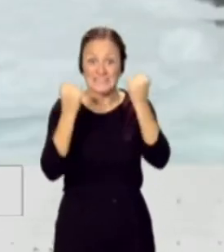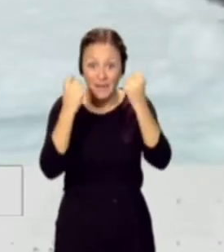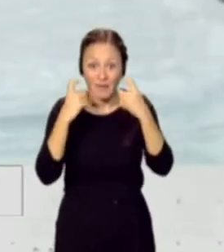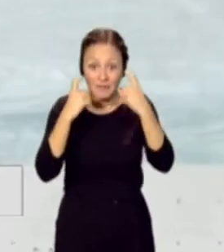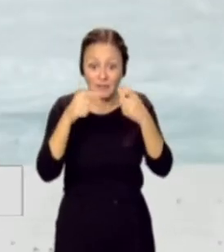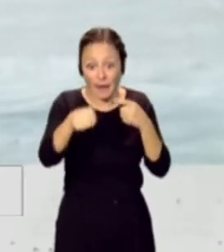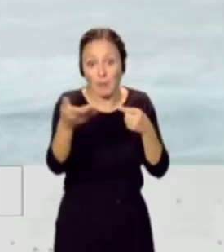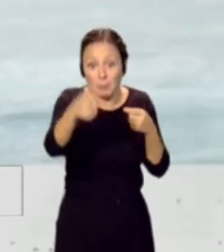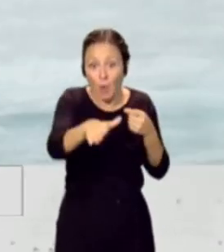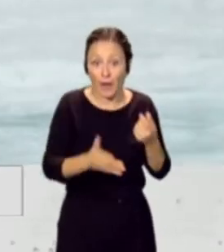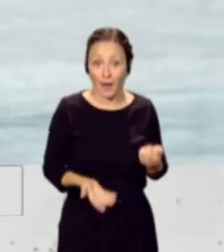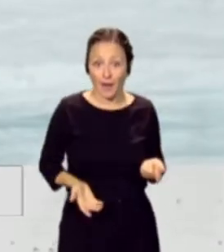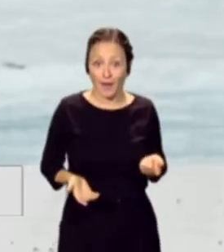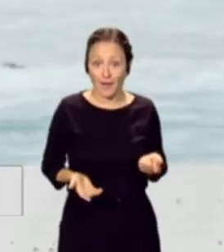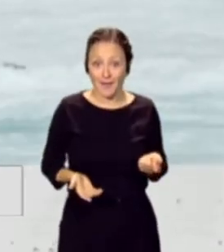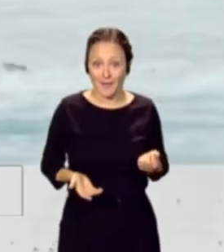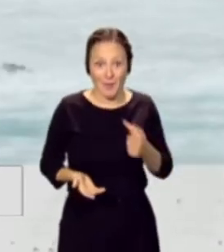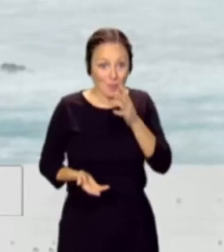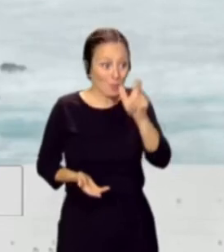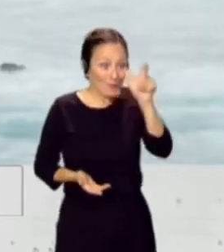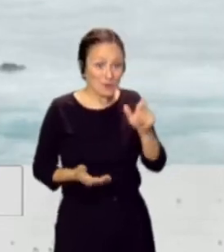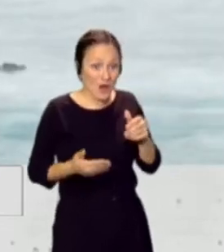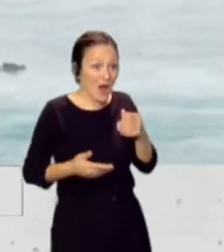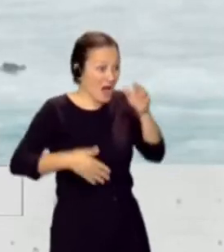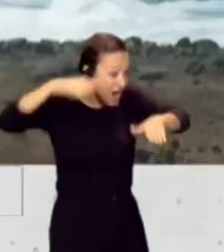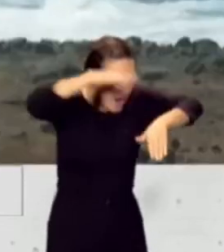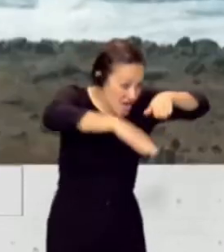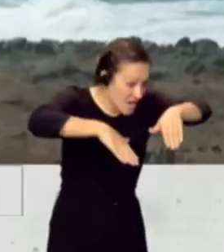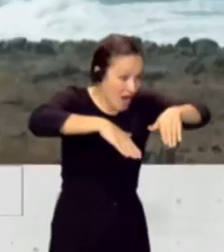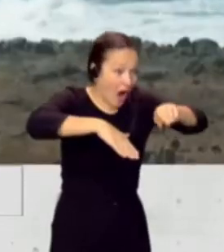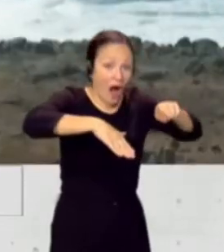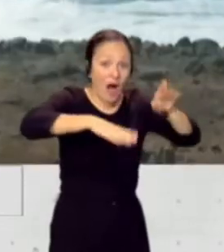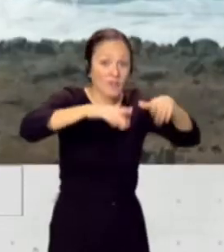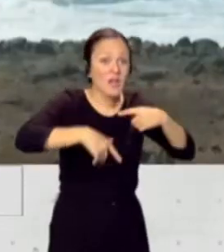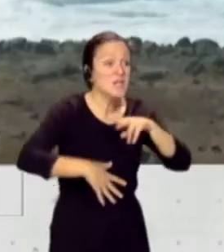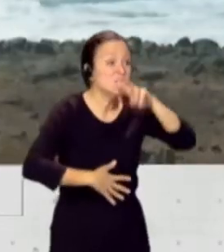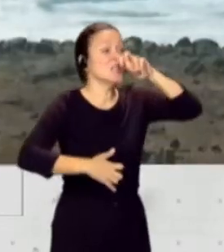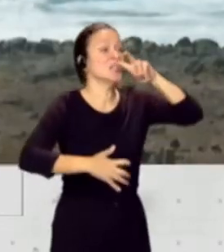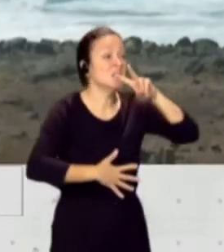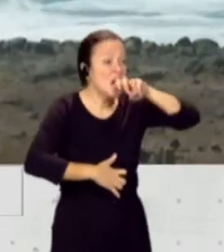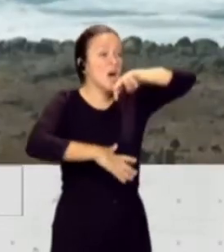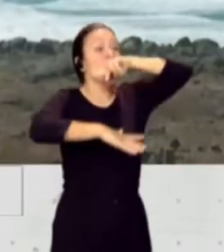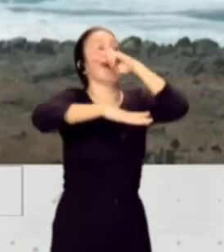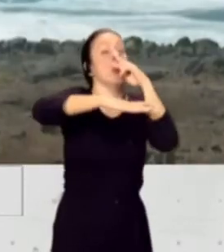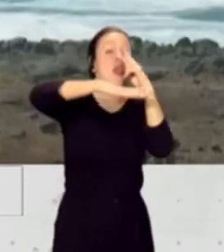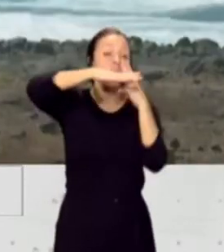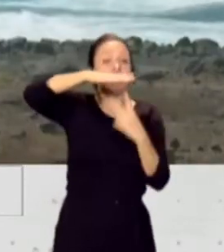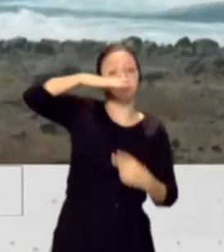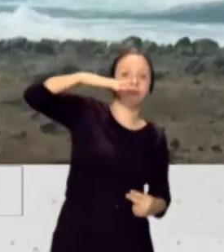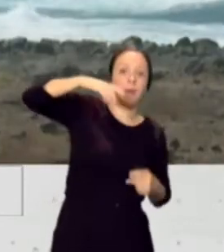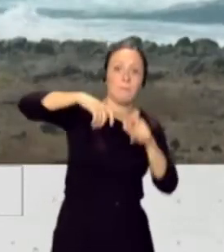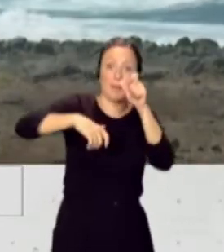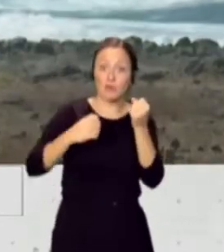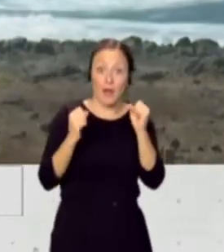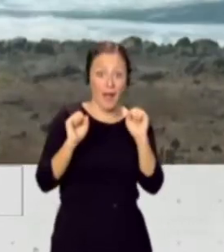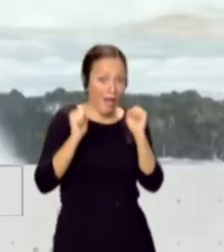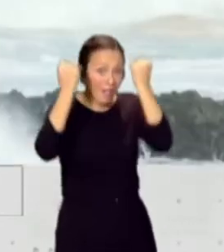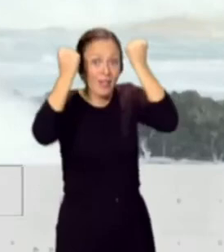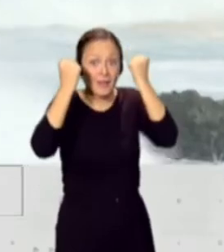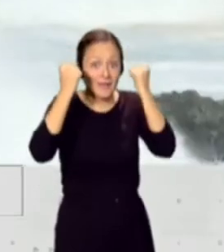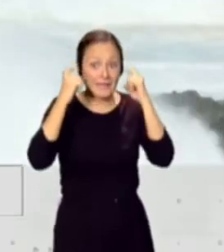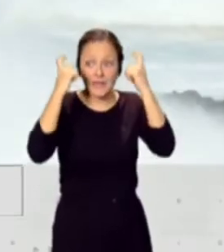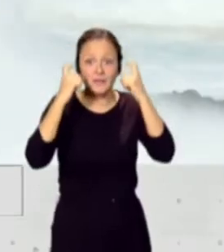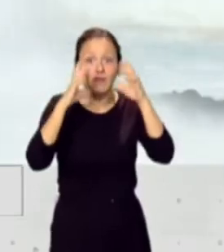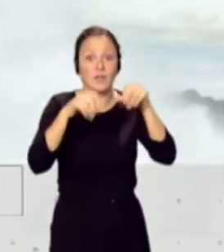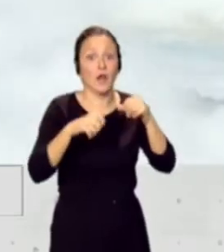cuando llega al punto donde esa persona que se está ahogando ya no tiene aire no tiene oxígeno se está hundiendo cuando llega ese rescatador improvisado se va a